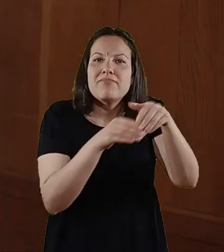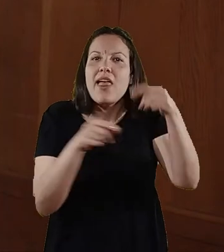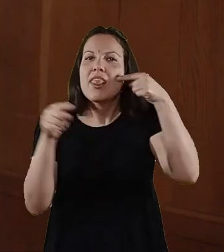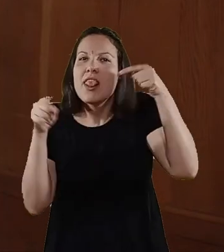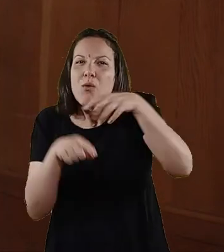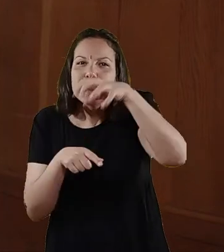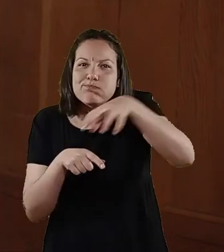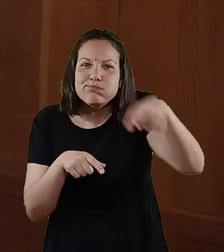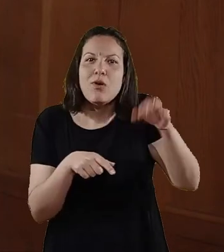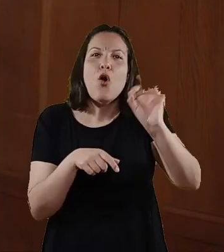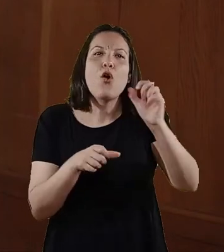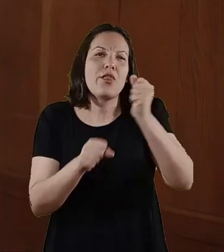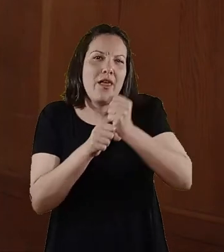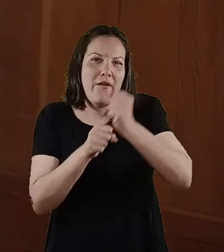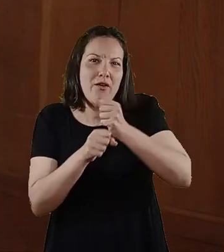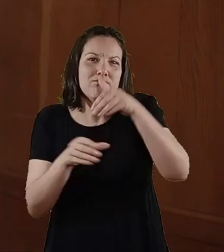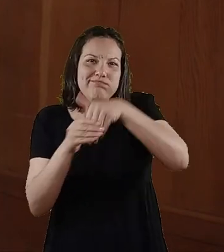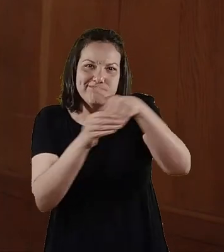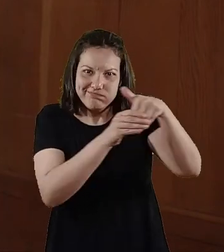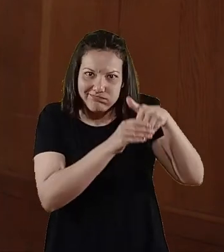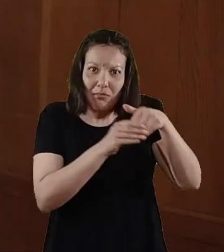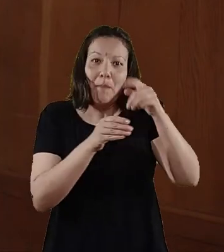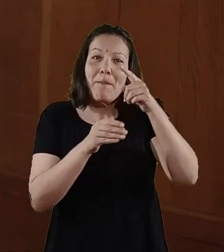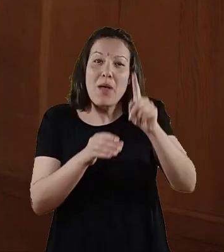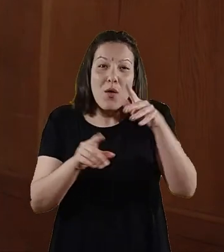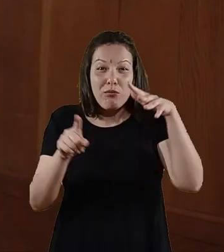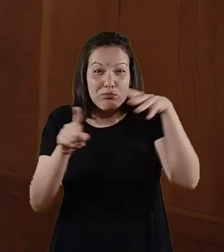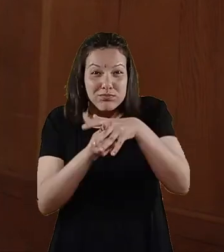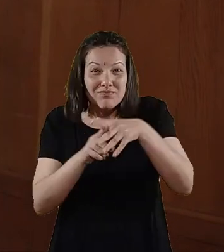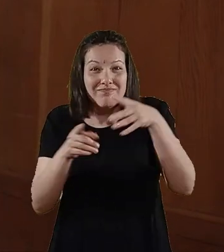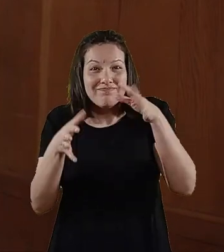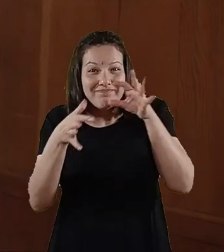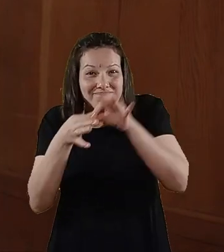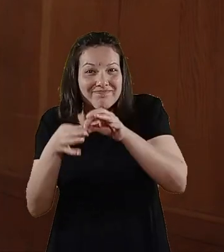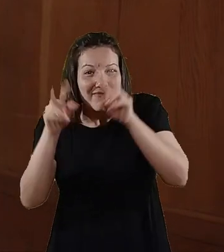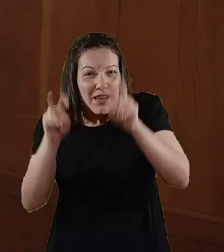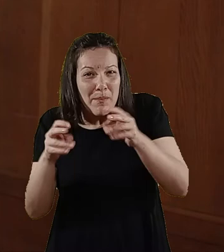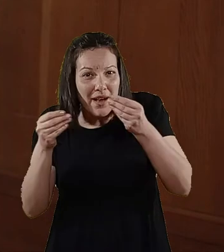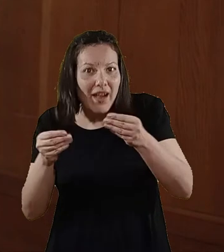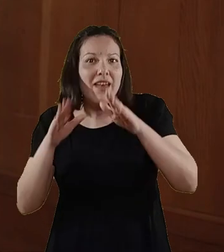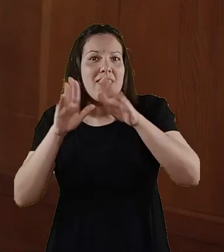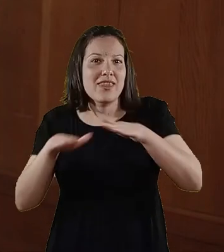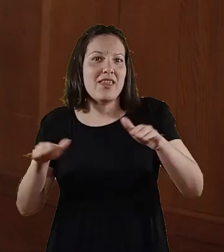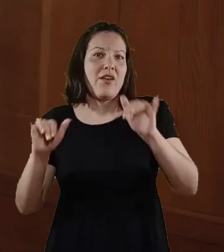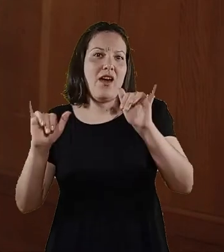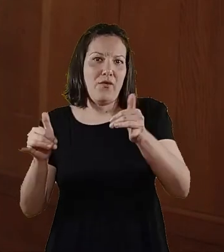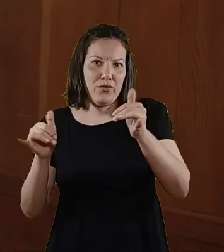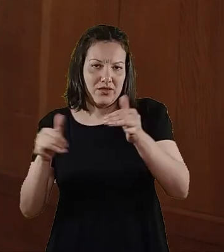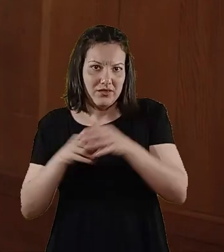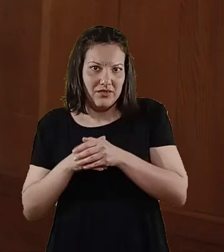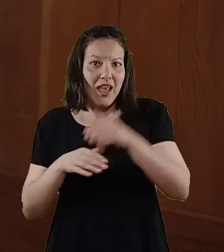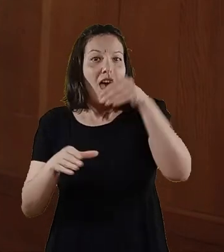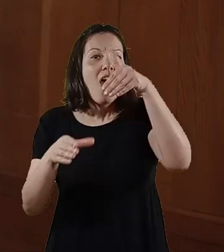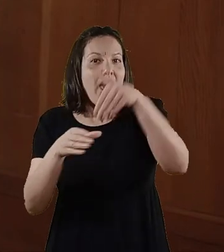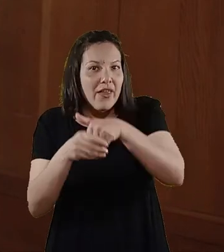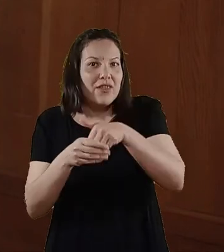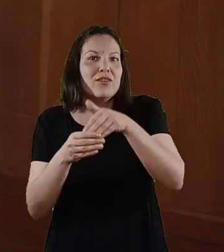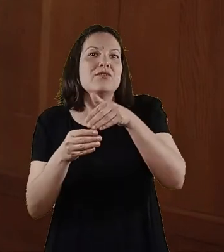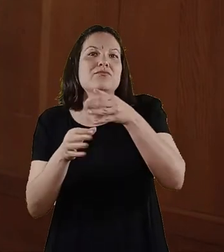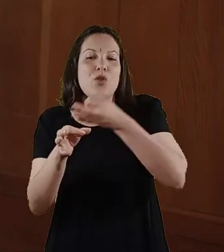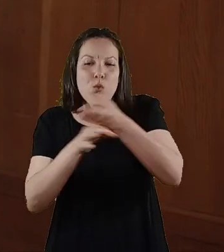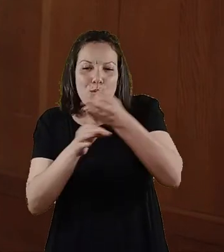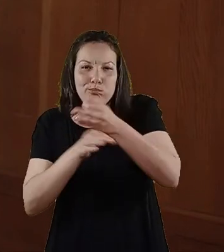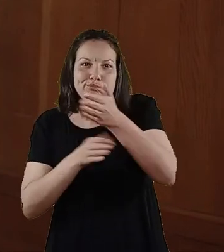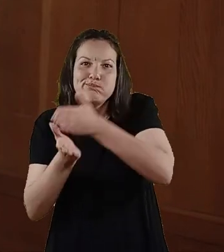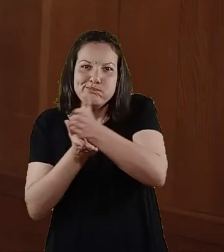laborales donde participan, pero el bullying justamente hace referencia a niños, niñas y adolescentes en el ámbito